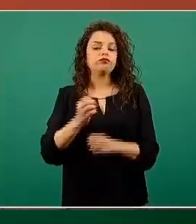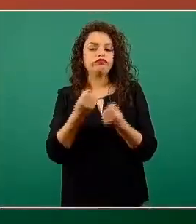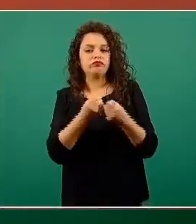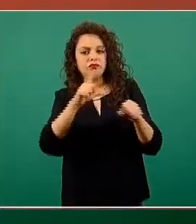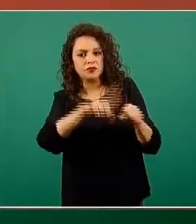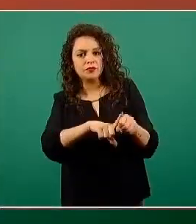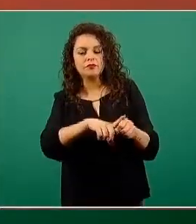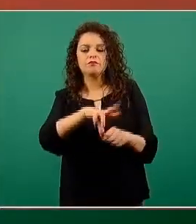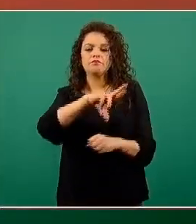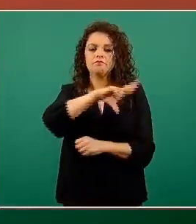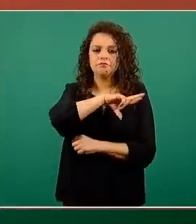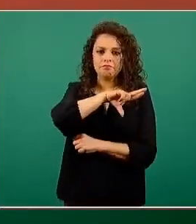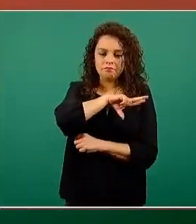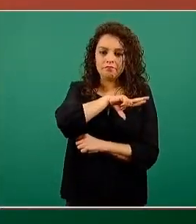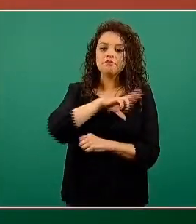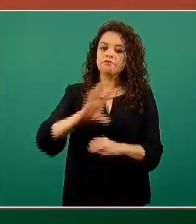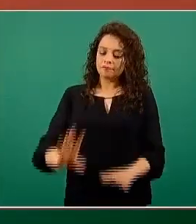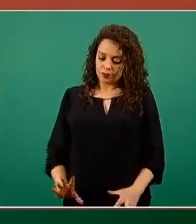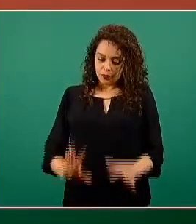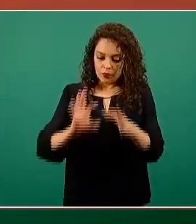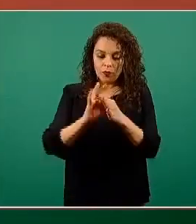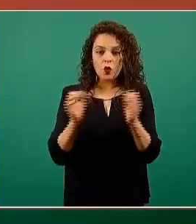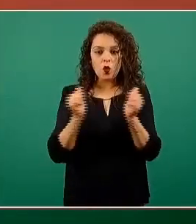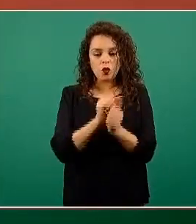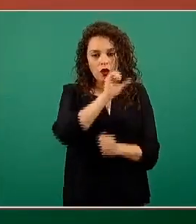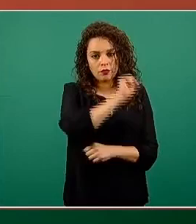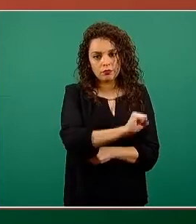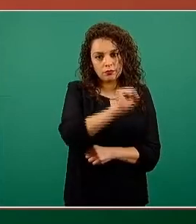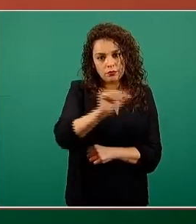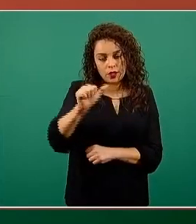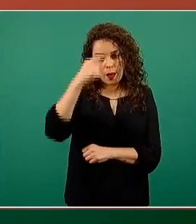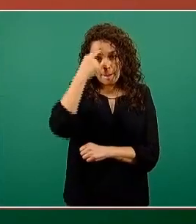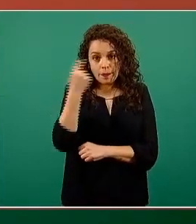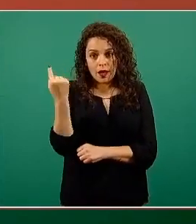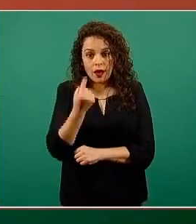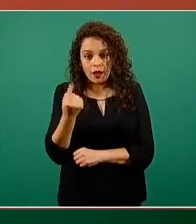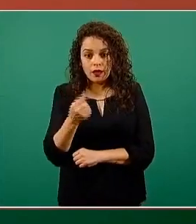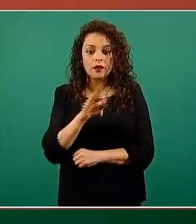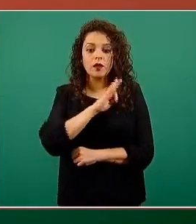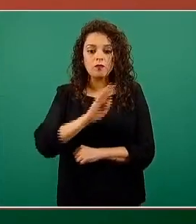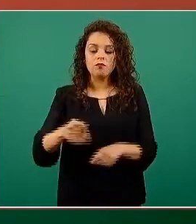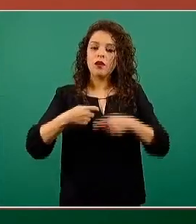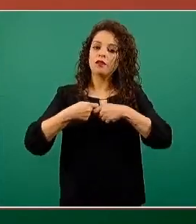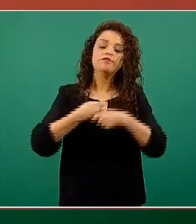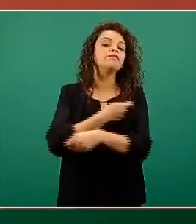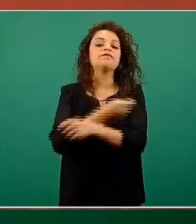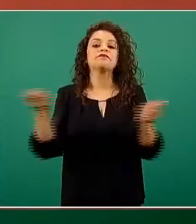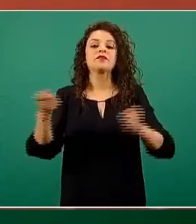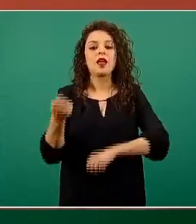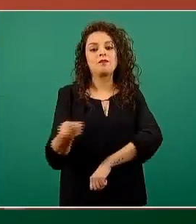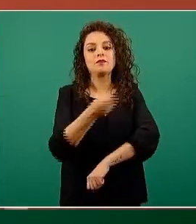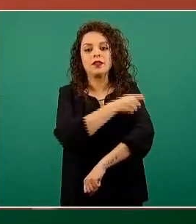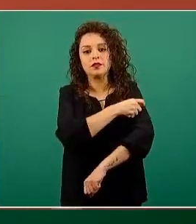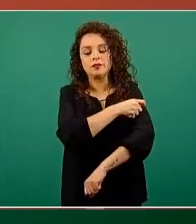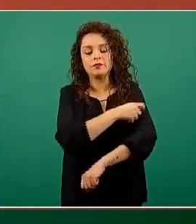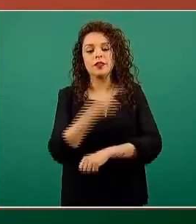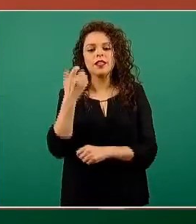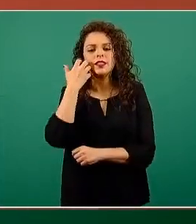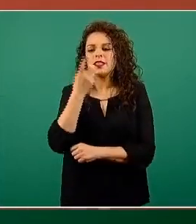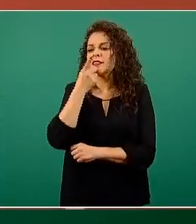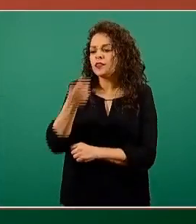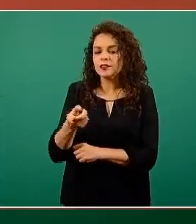coadyuven con la Secretaría de Salud para lograr la política de vacunación. Es decir, esta sería